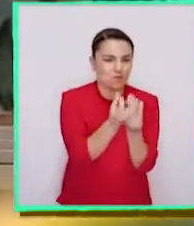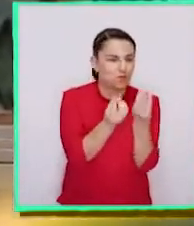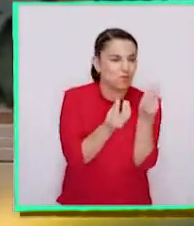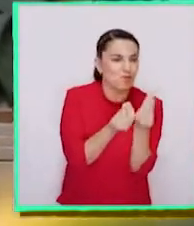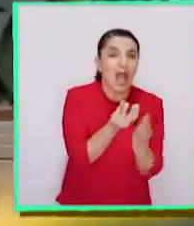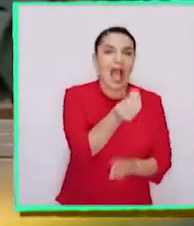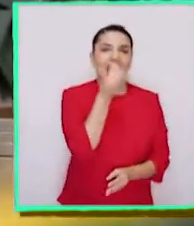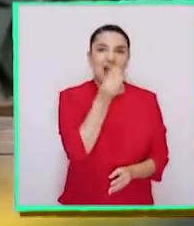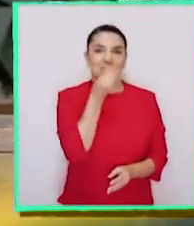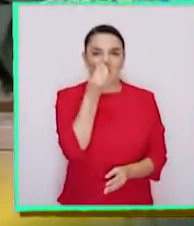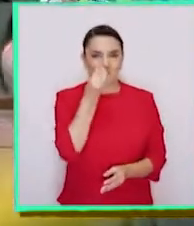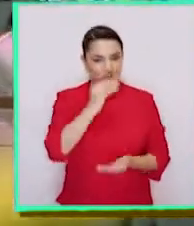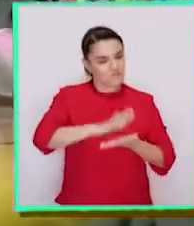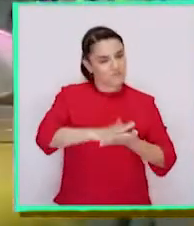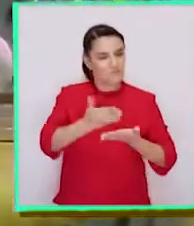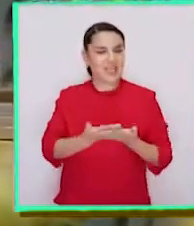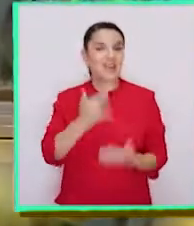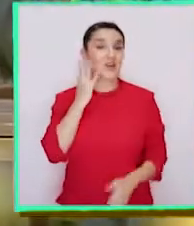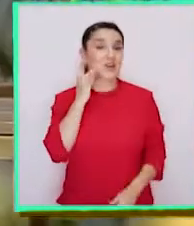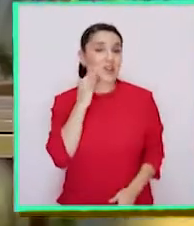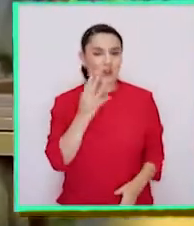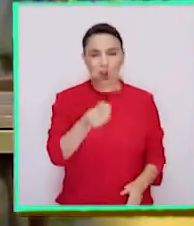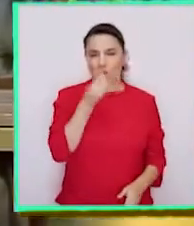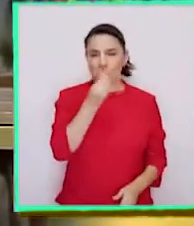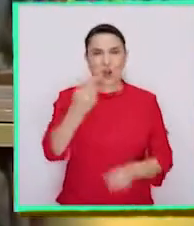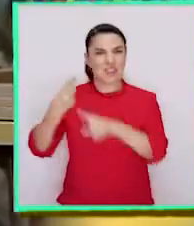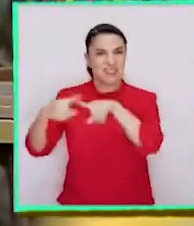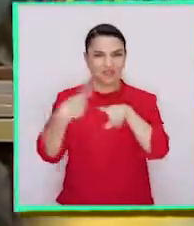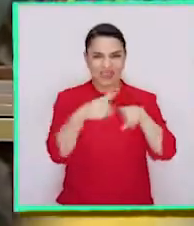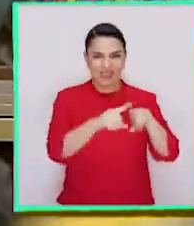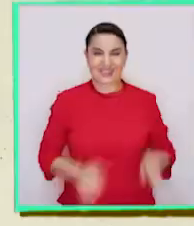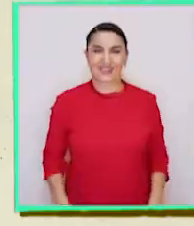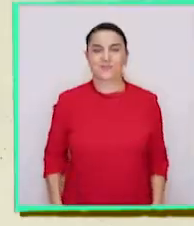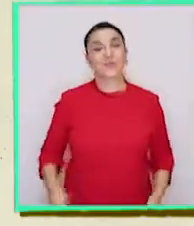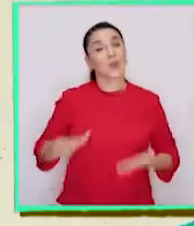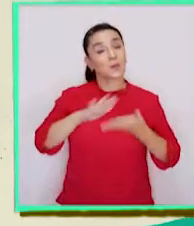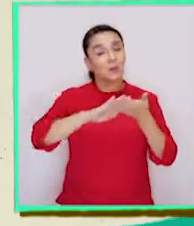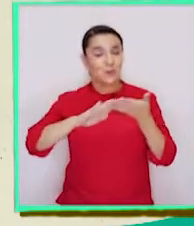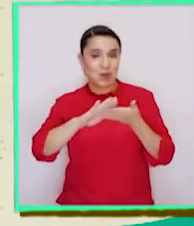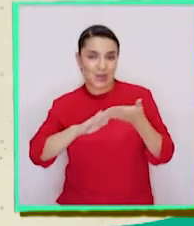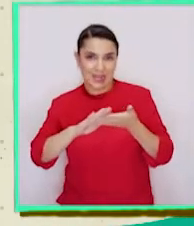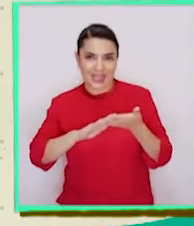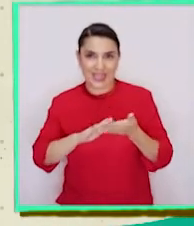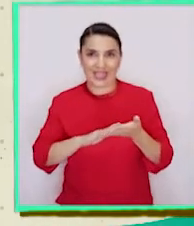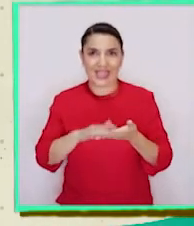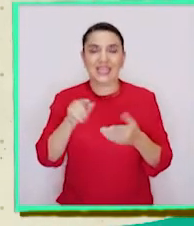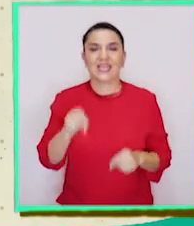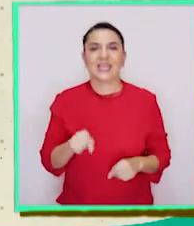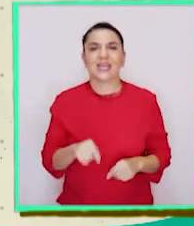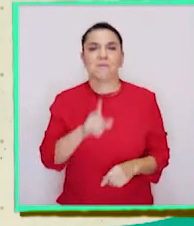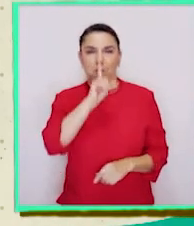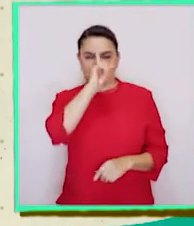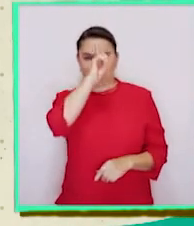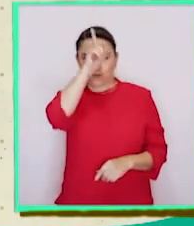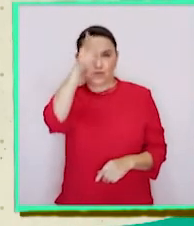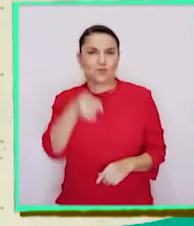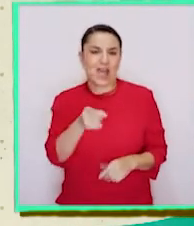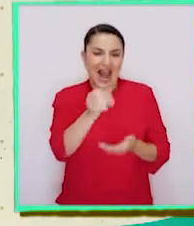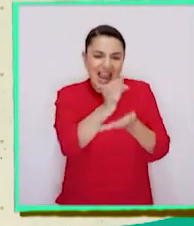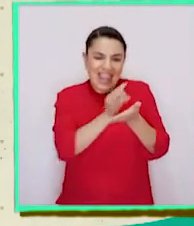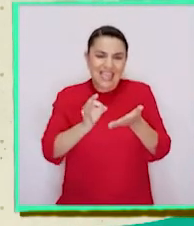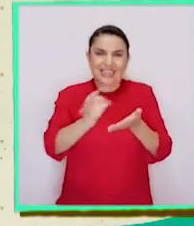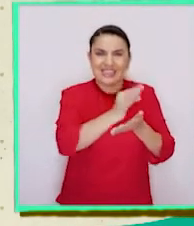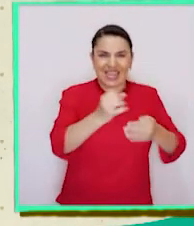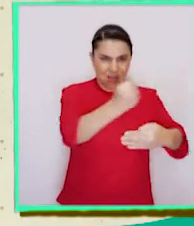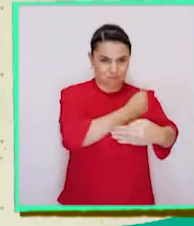muy rico, sano y que se puede comer de diferentes maneras. Por ejemplo, está el clásico guiso